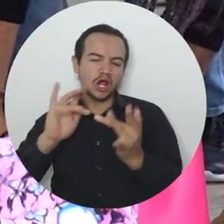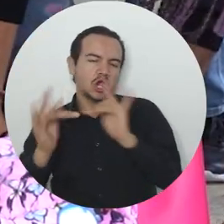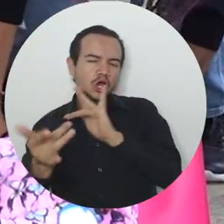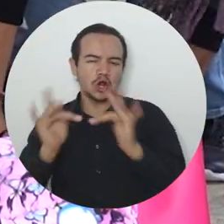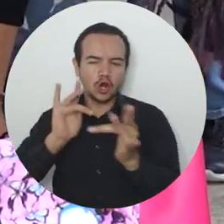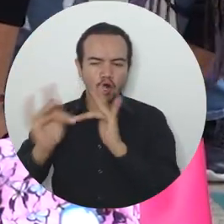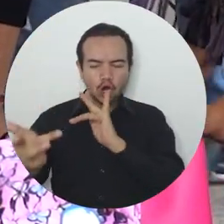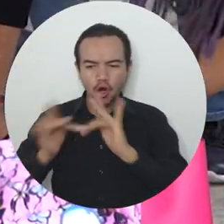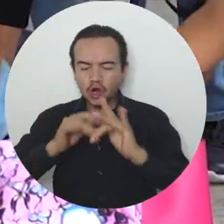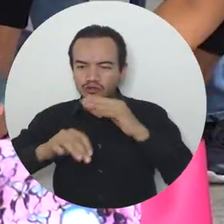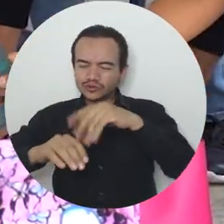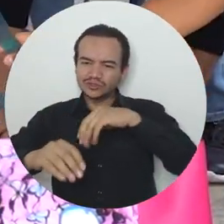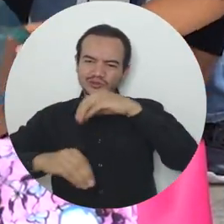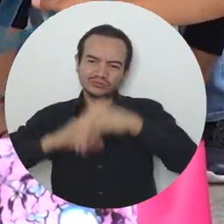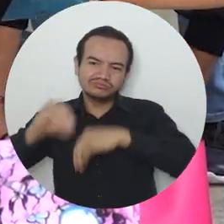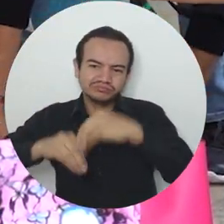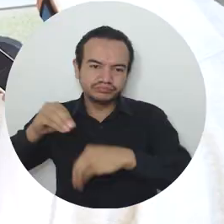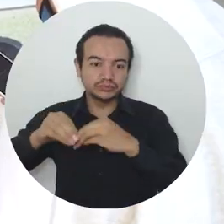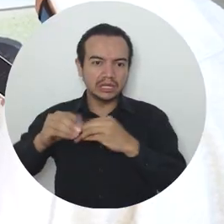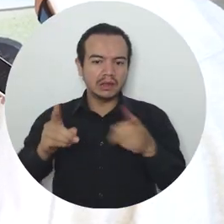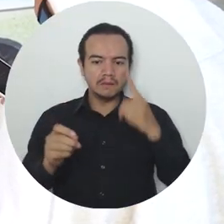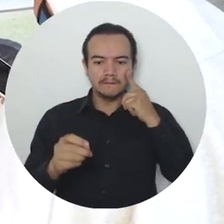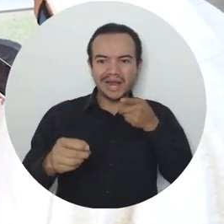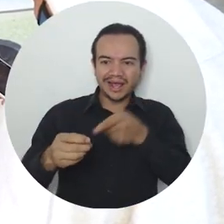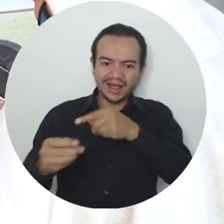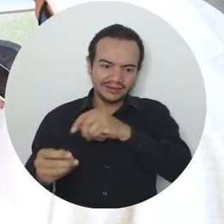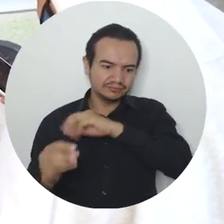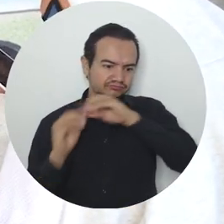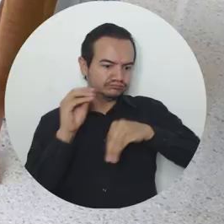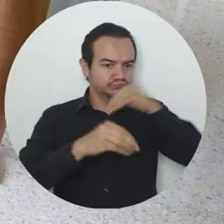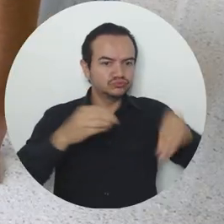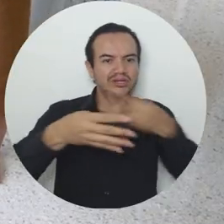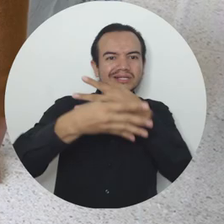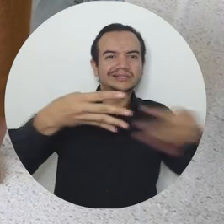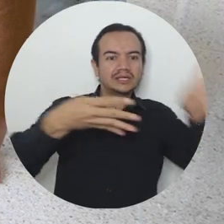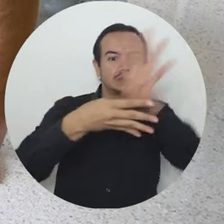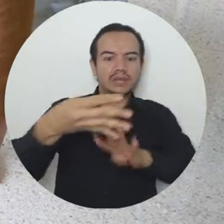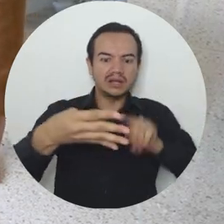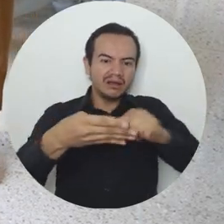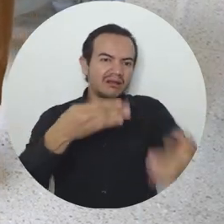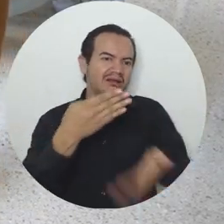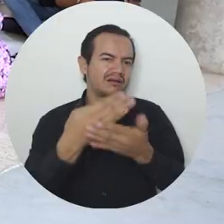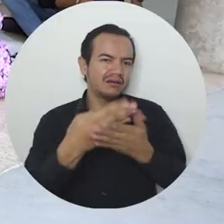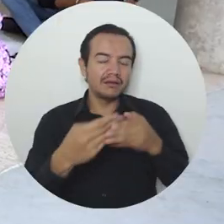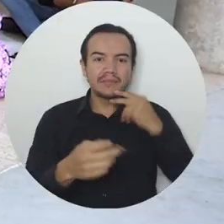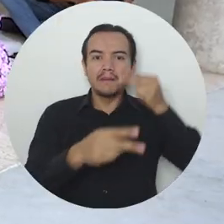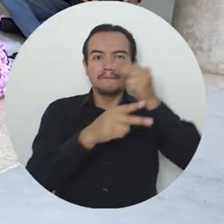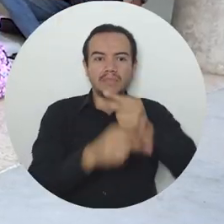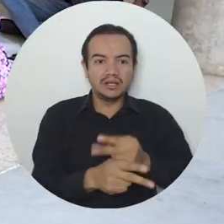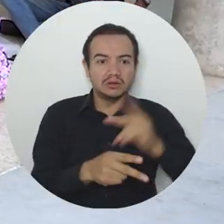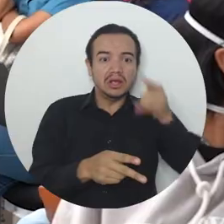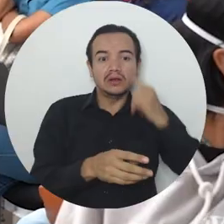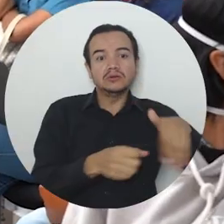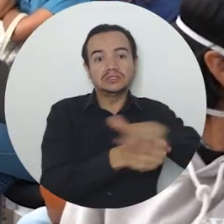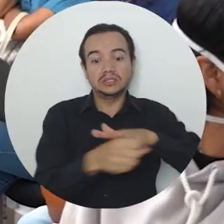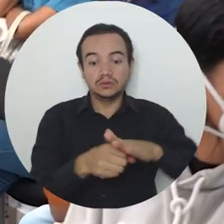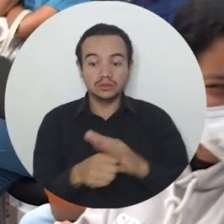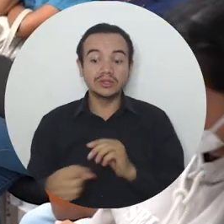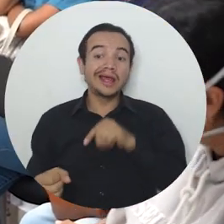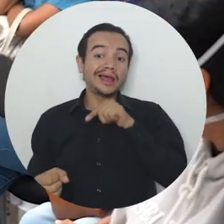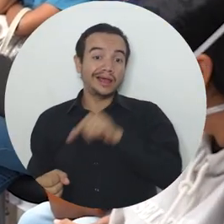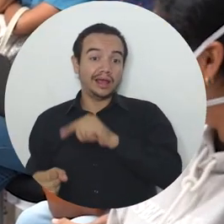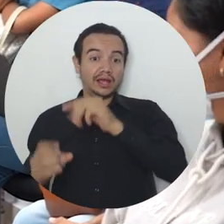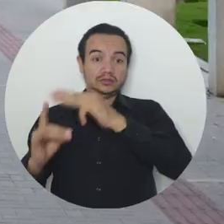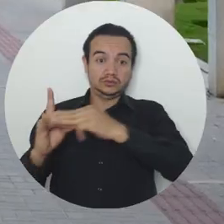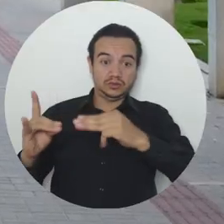Redes, una estrategia para construir una matriz de riesgos en aras de prevenir y atender casos de violencia que se puedan presentar en el